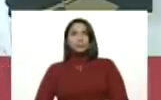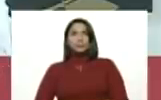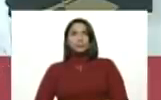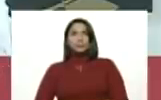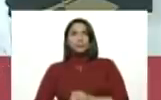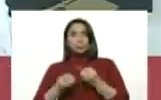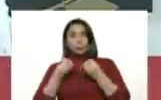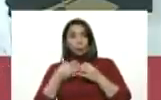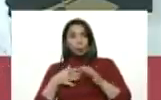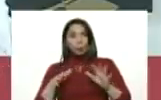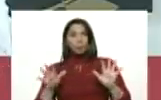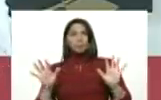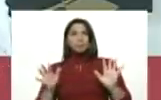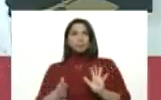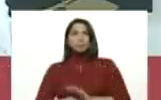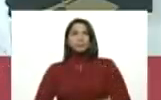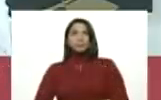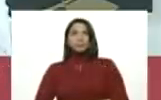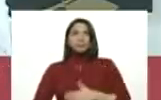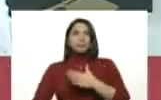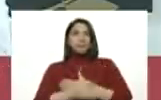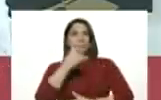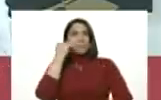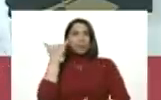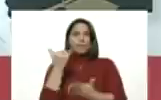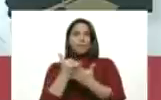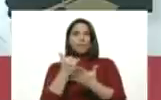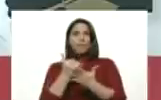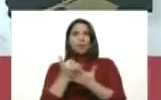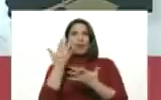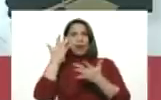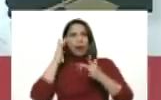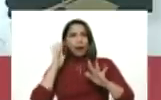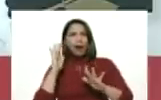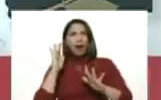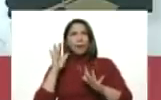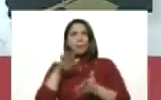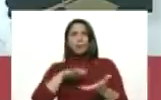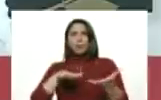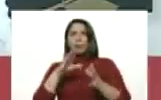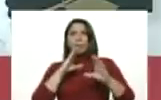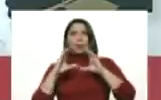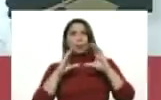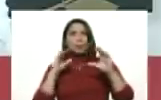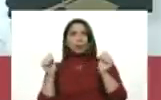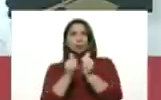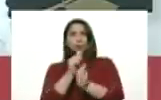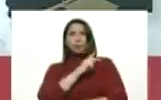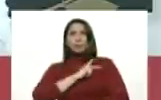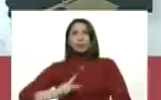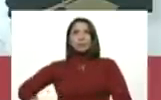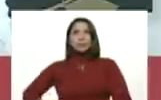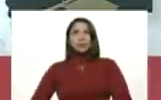Bueno, vamos a ver, parece que hay problemas en la comunicación con la vicepresidenta.